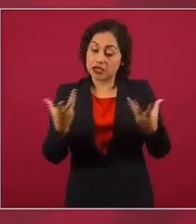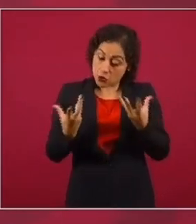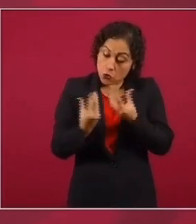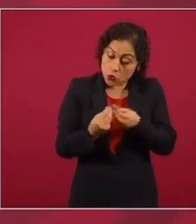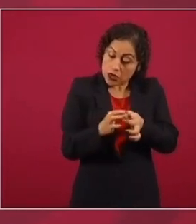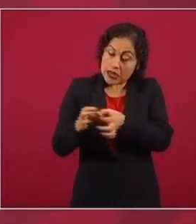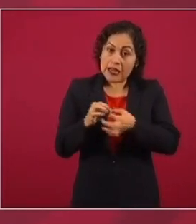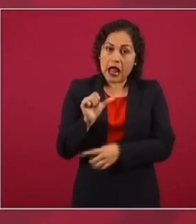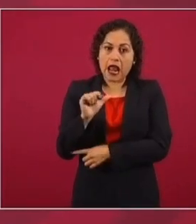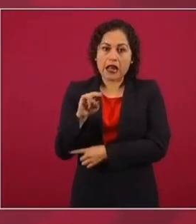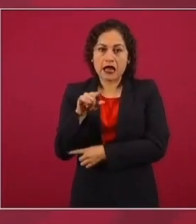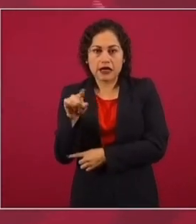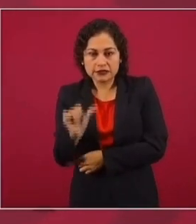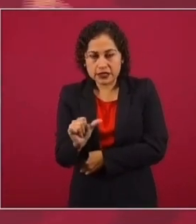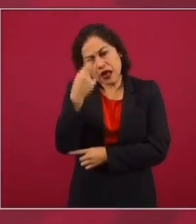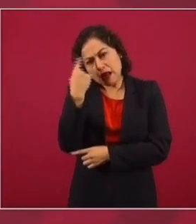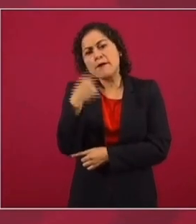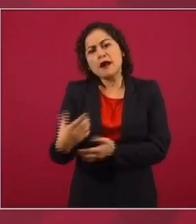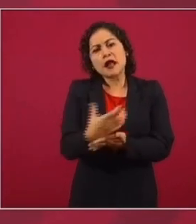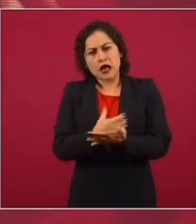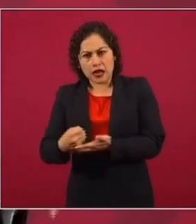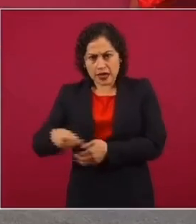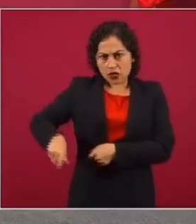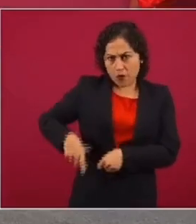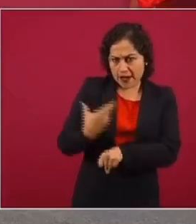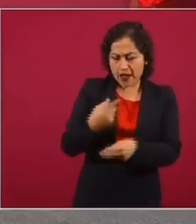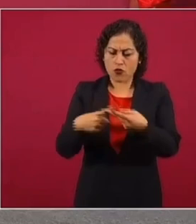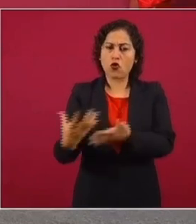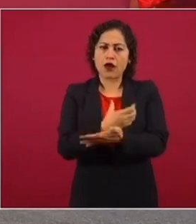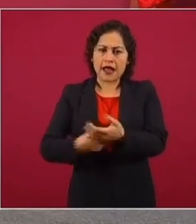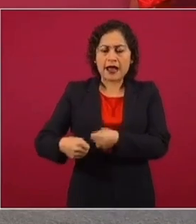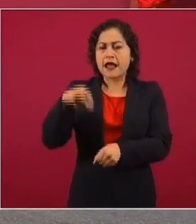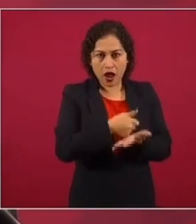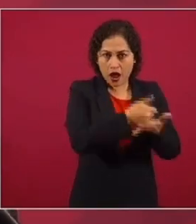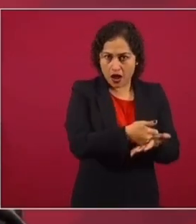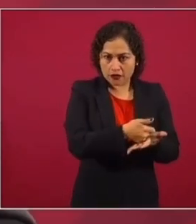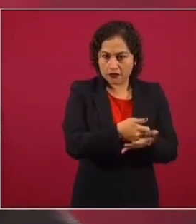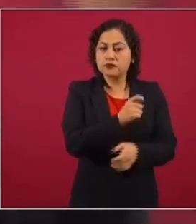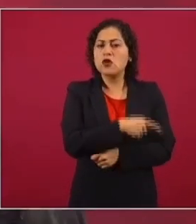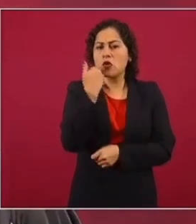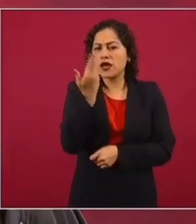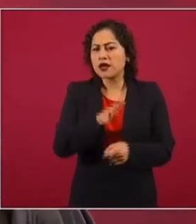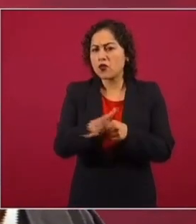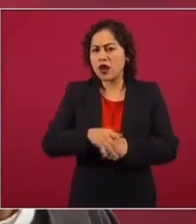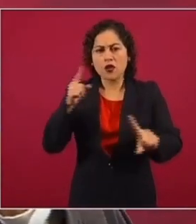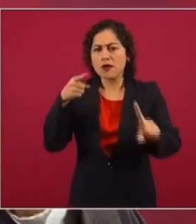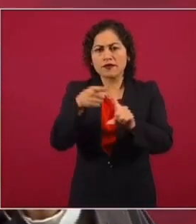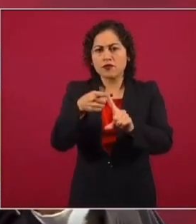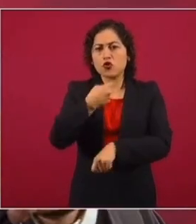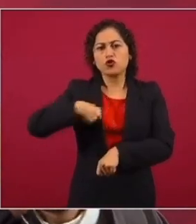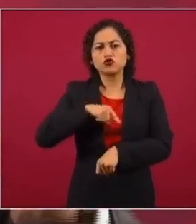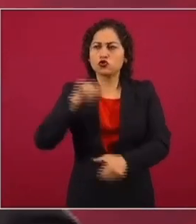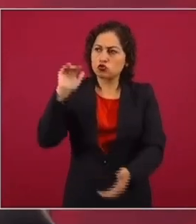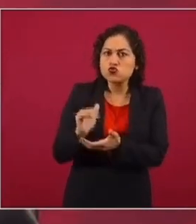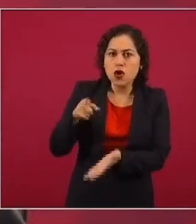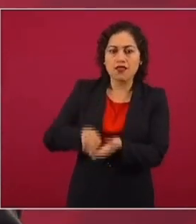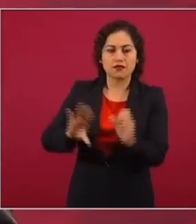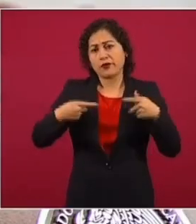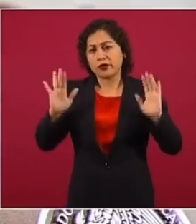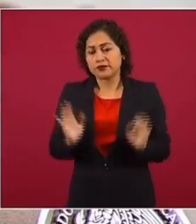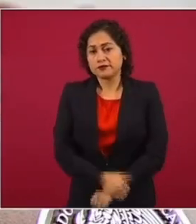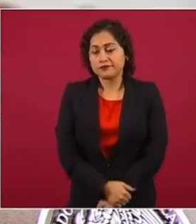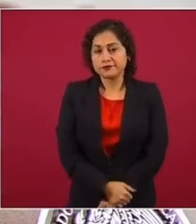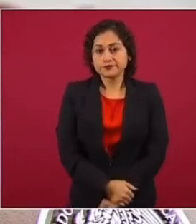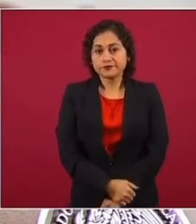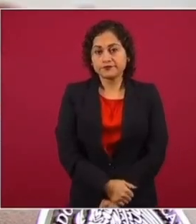para ganar gubernaturas, para ganar presidencias municipales, para ganar congresos locales. No, lo fundamental es que no tengamos mayoría en la Cámara de Diputados.